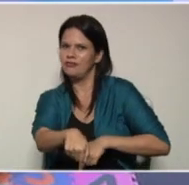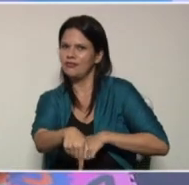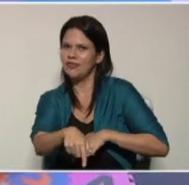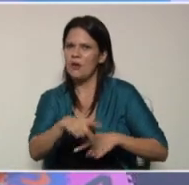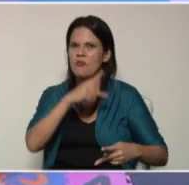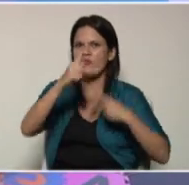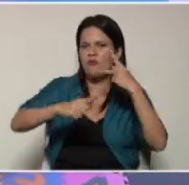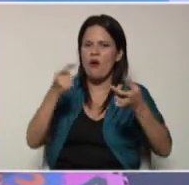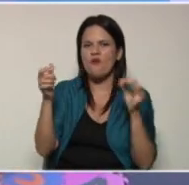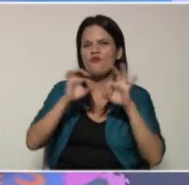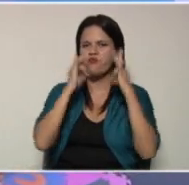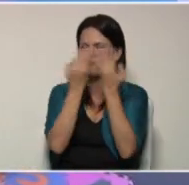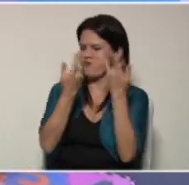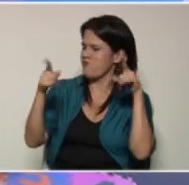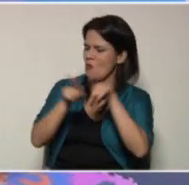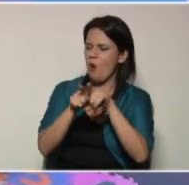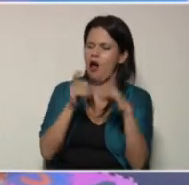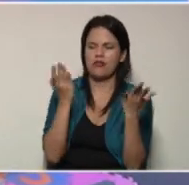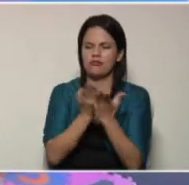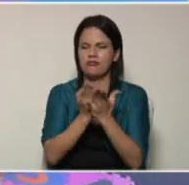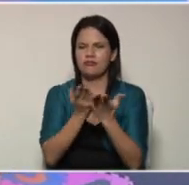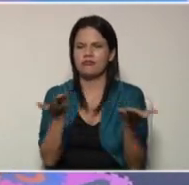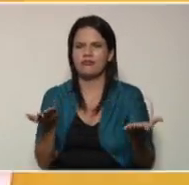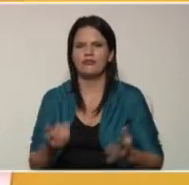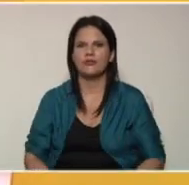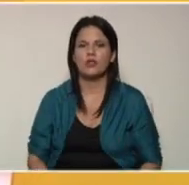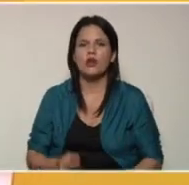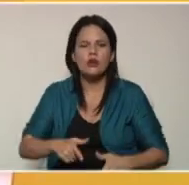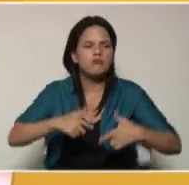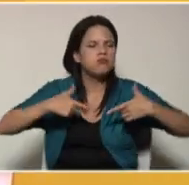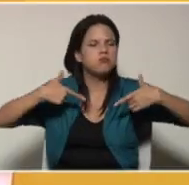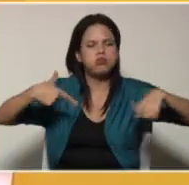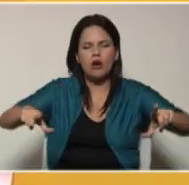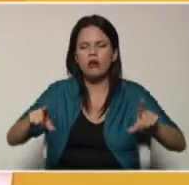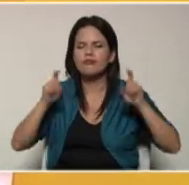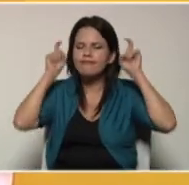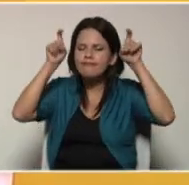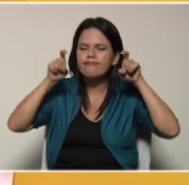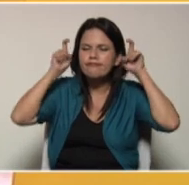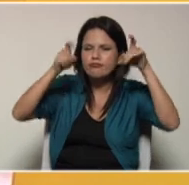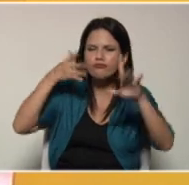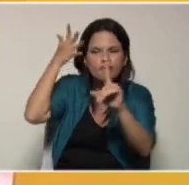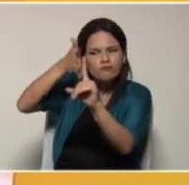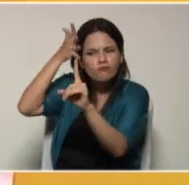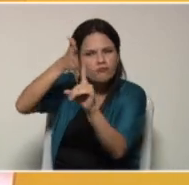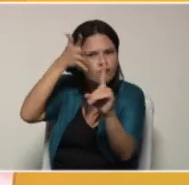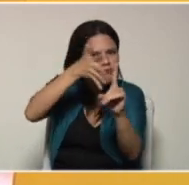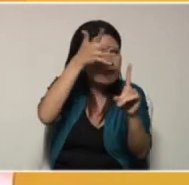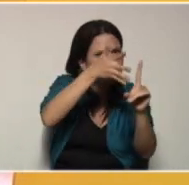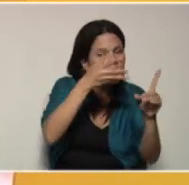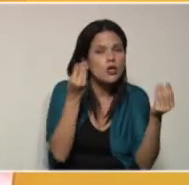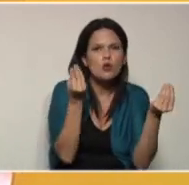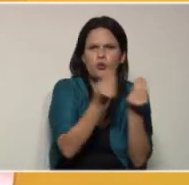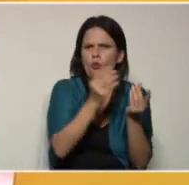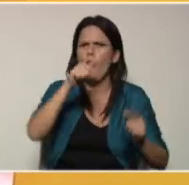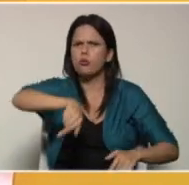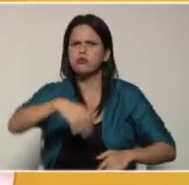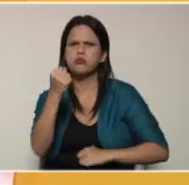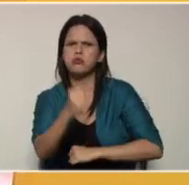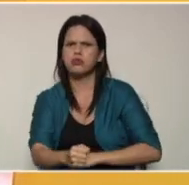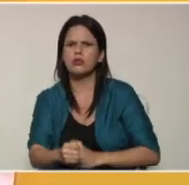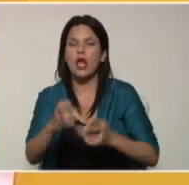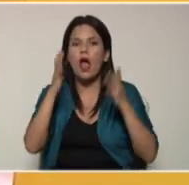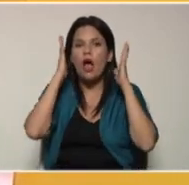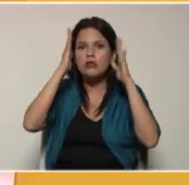programa, Cada Familia Una Escuela, un espacio de formación, de orientación y encuentro que hoy nos garantiza la